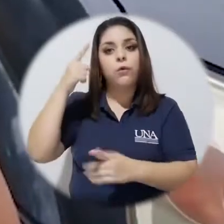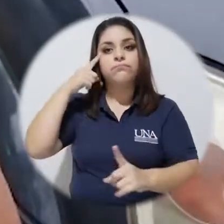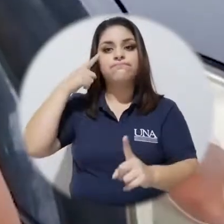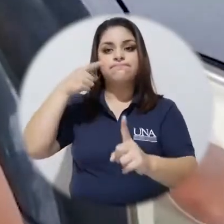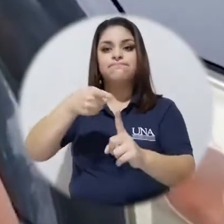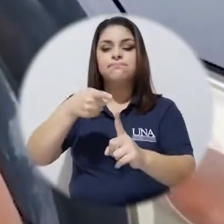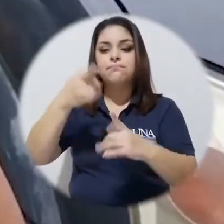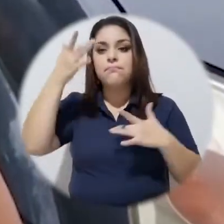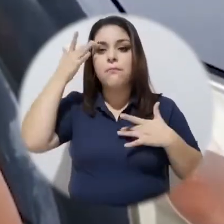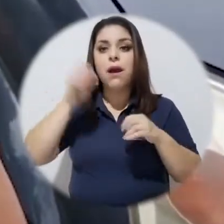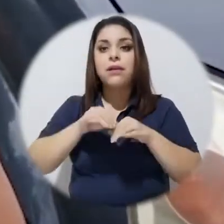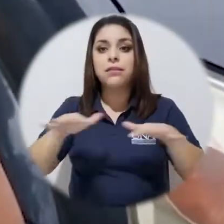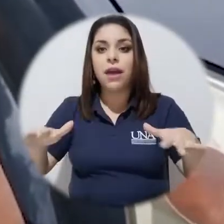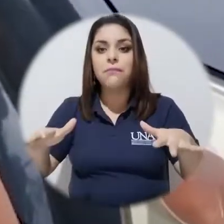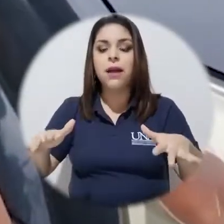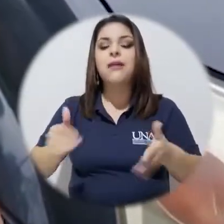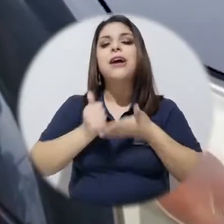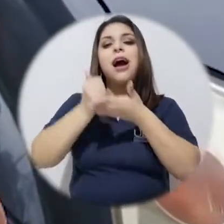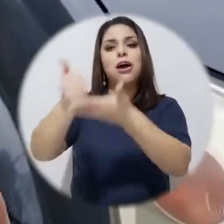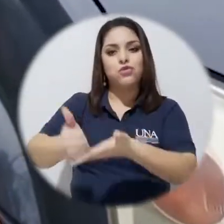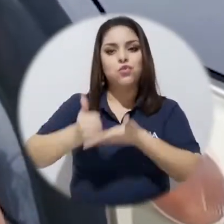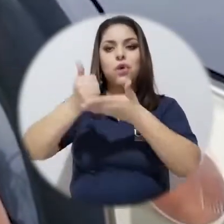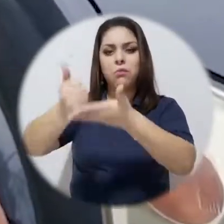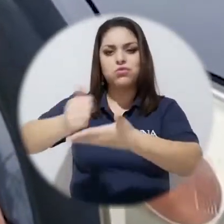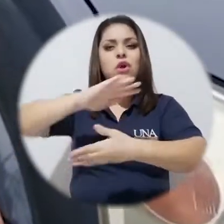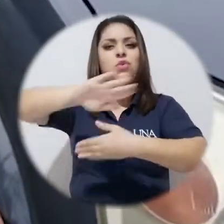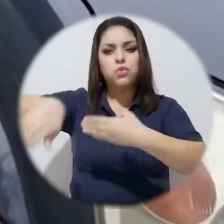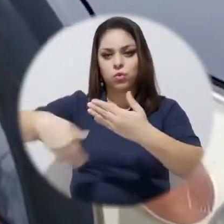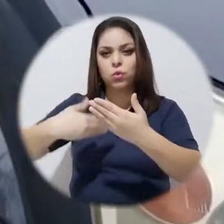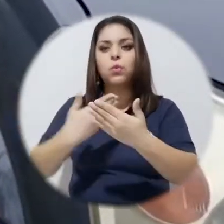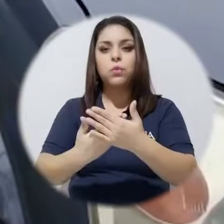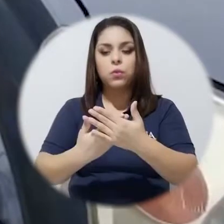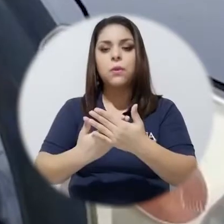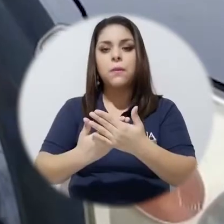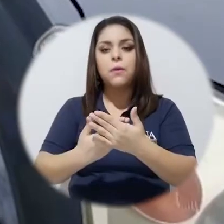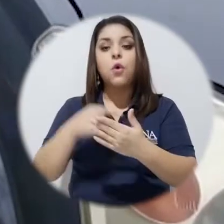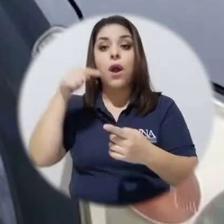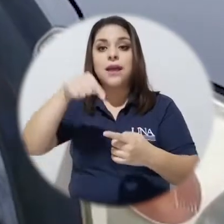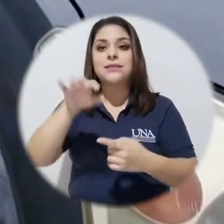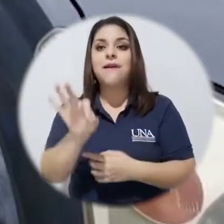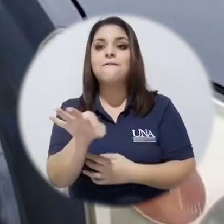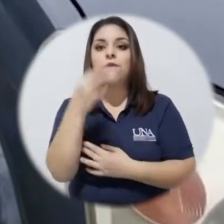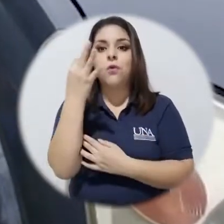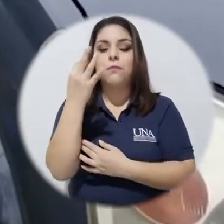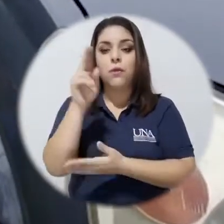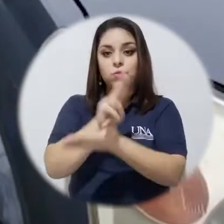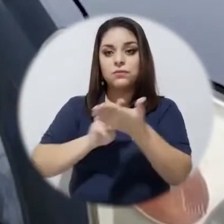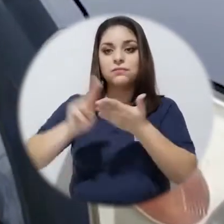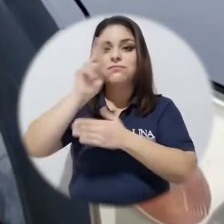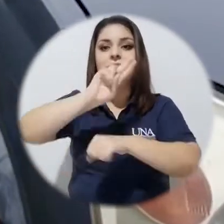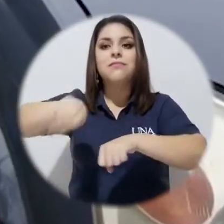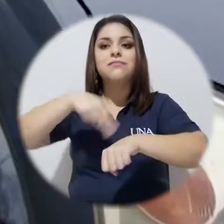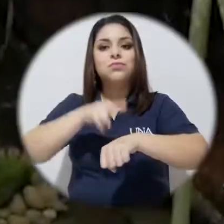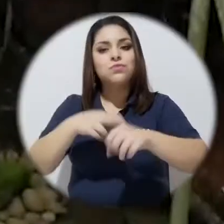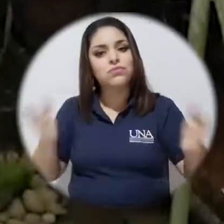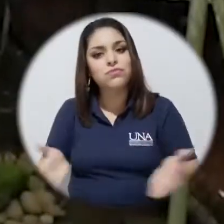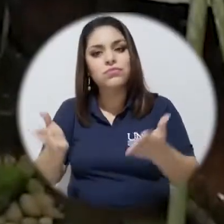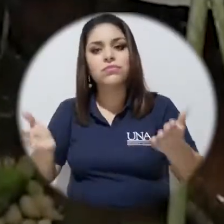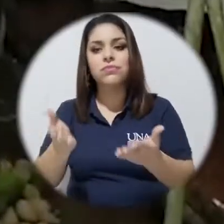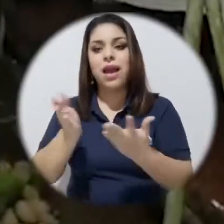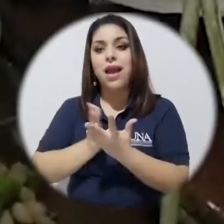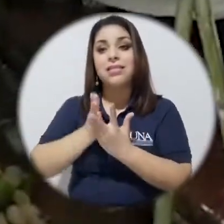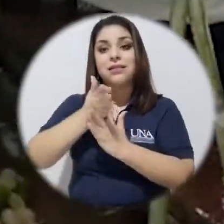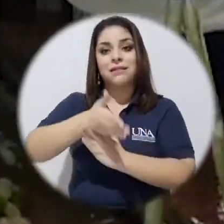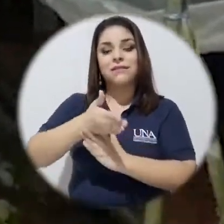siendo beneficiados con esta alternativa que la Universidad Nacional ha promovido a través